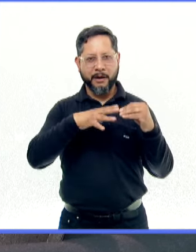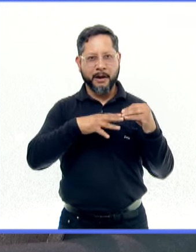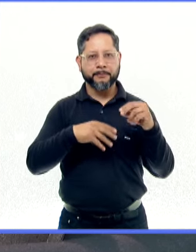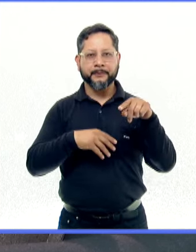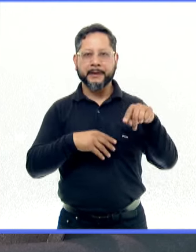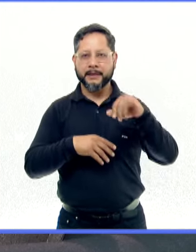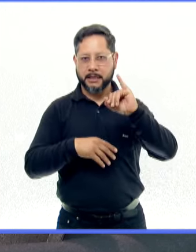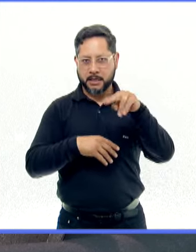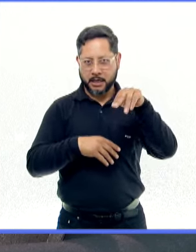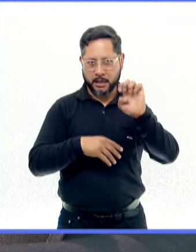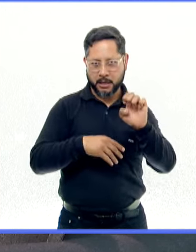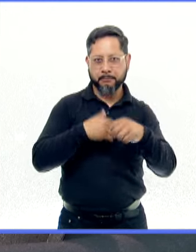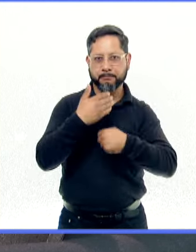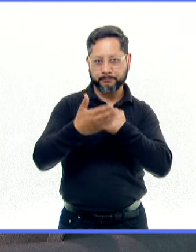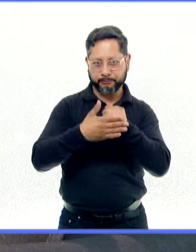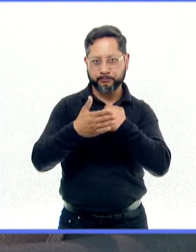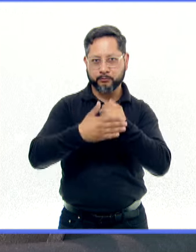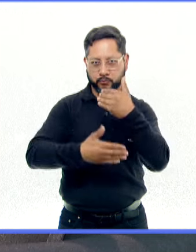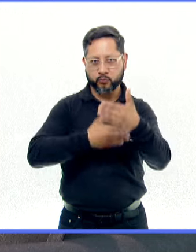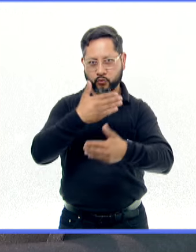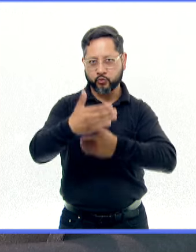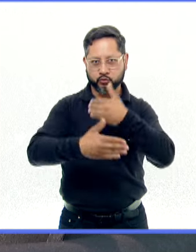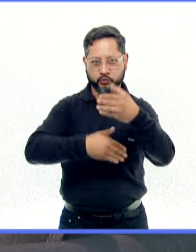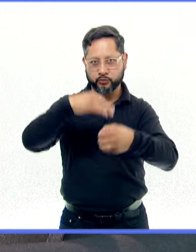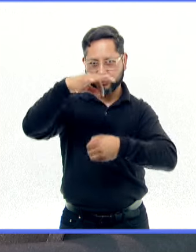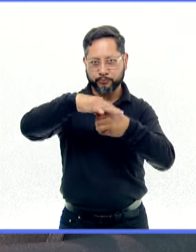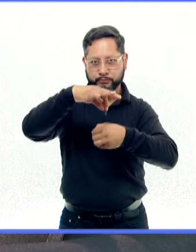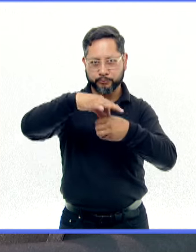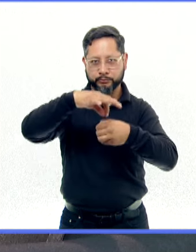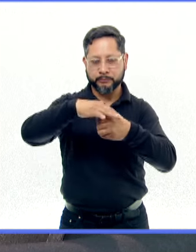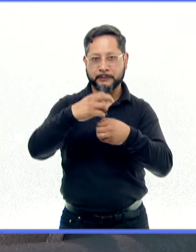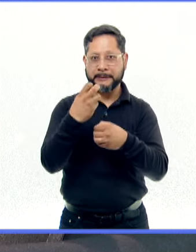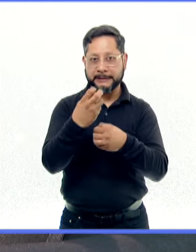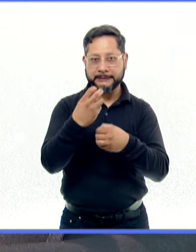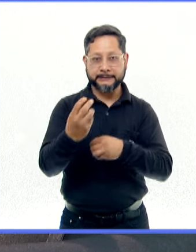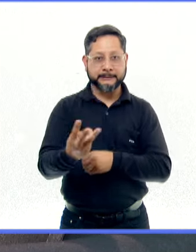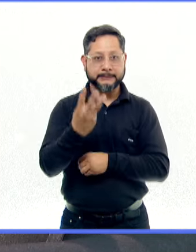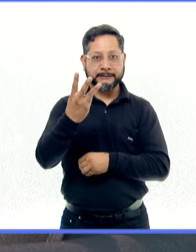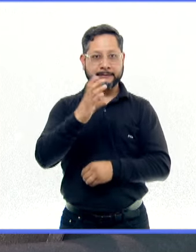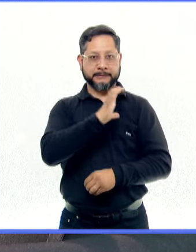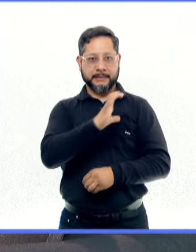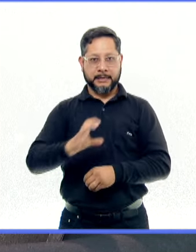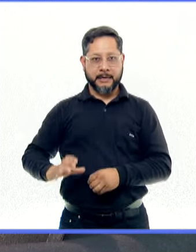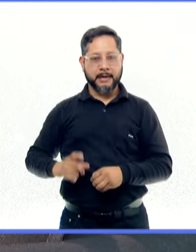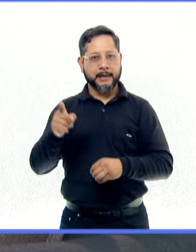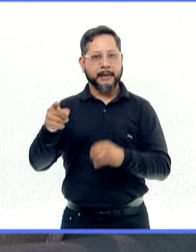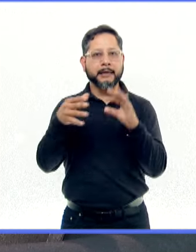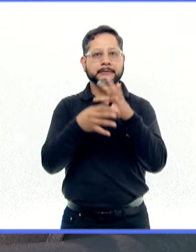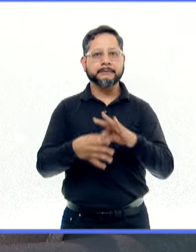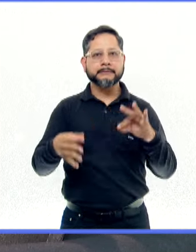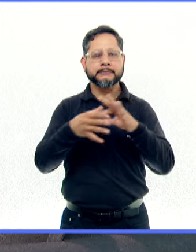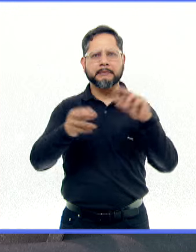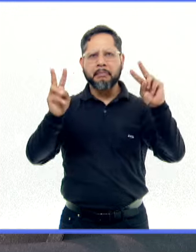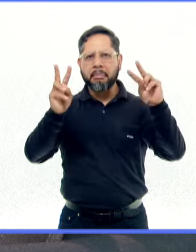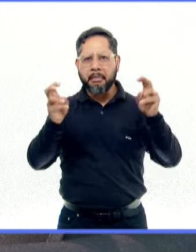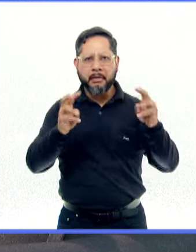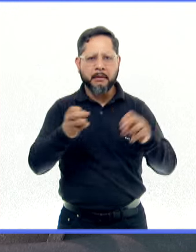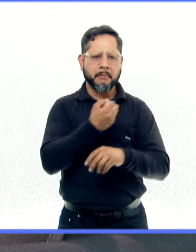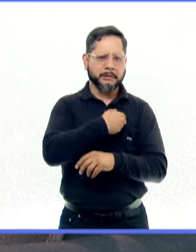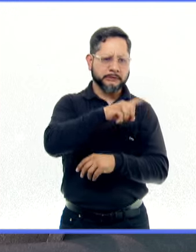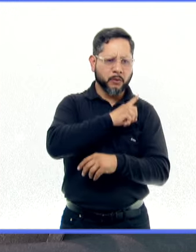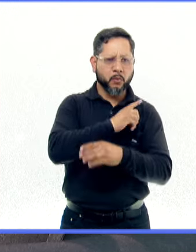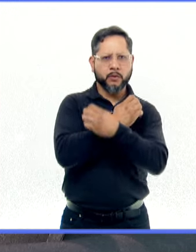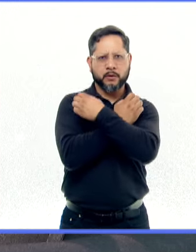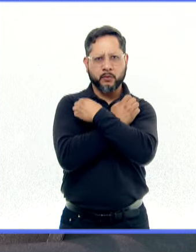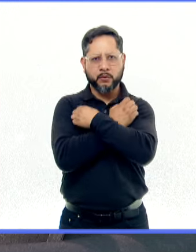INE para el próximo proceso electoral que está viviendo nuestro país en donde los tres candidatos pues hablarán de temas relacionados con la salud, con